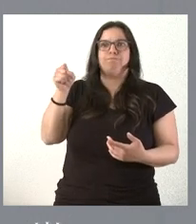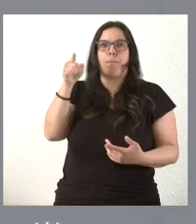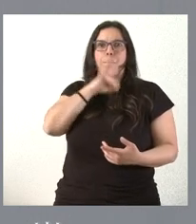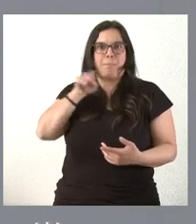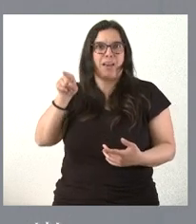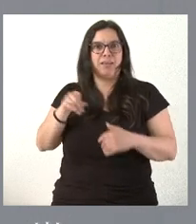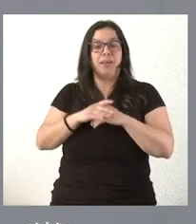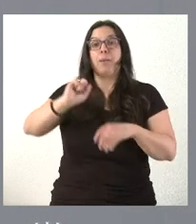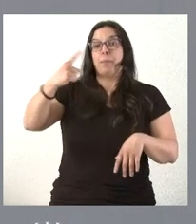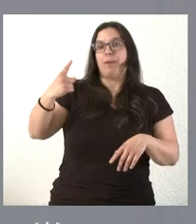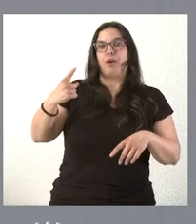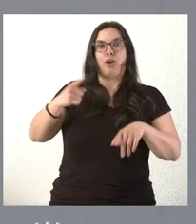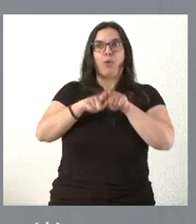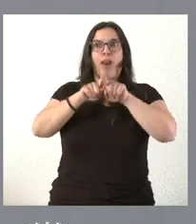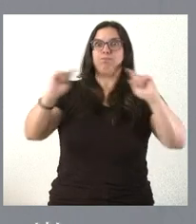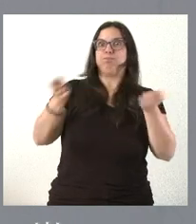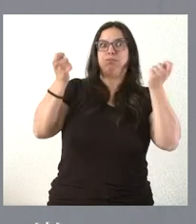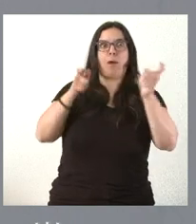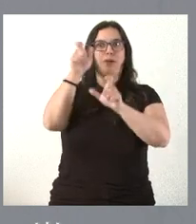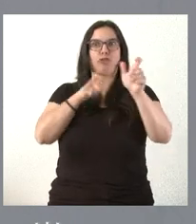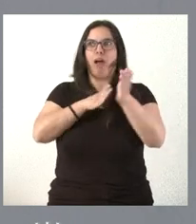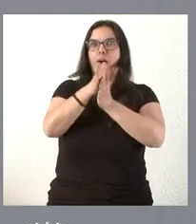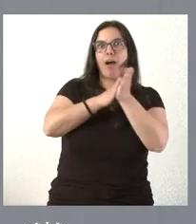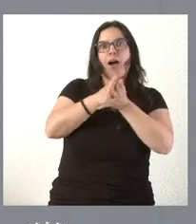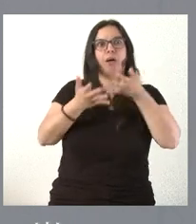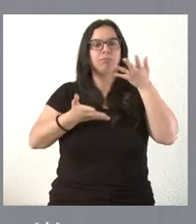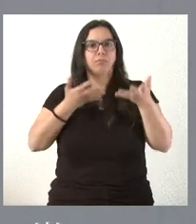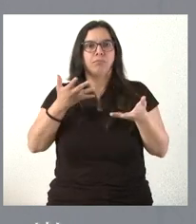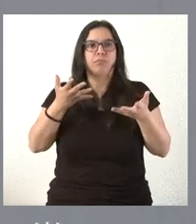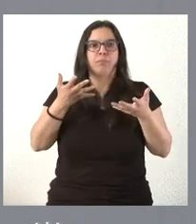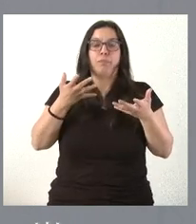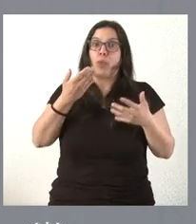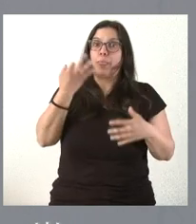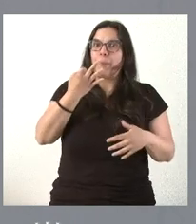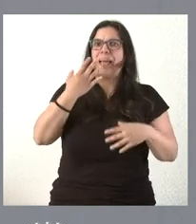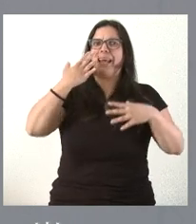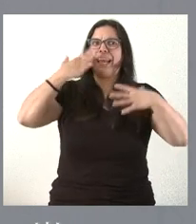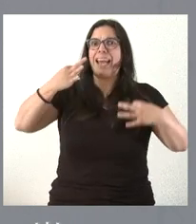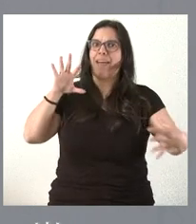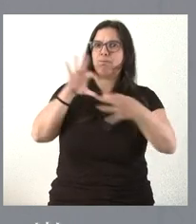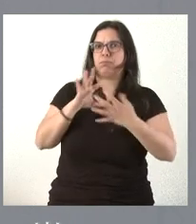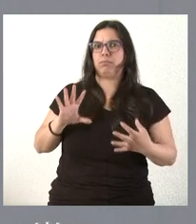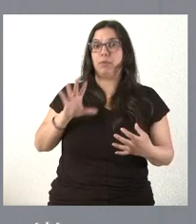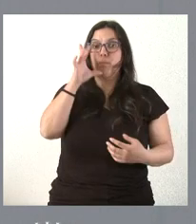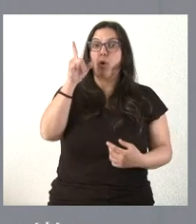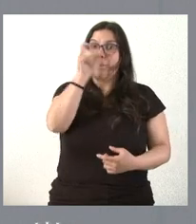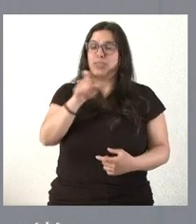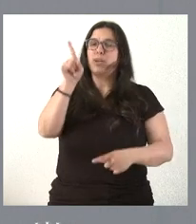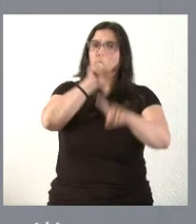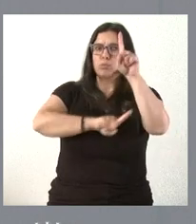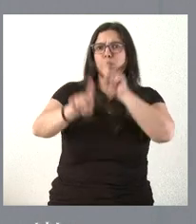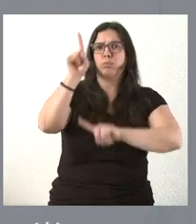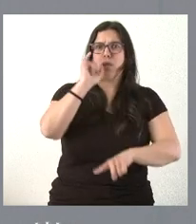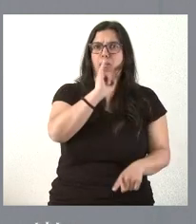que se está generando una expectativa y que es bueno que la expectativa sea realista porque hay gente que sufre problemas y que la